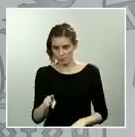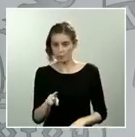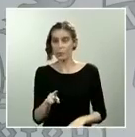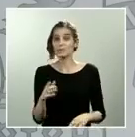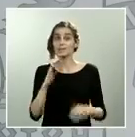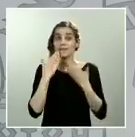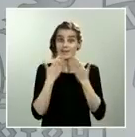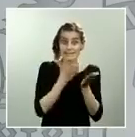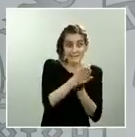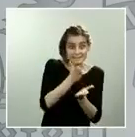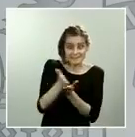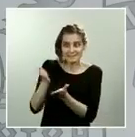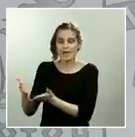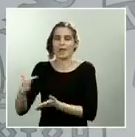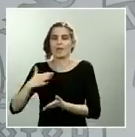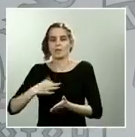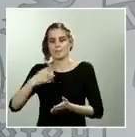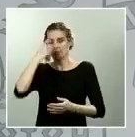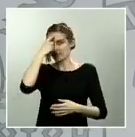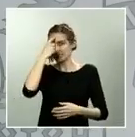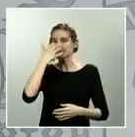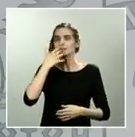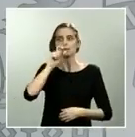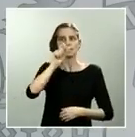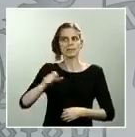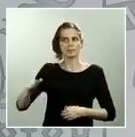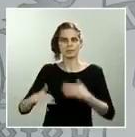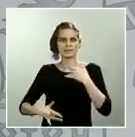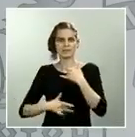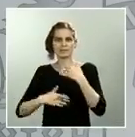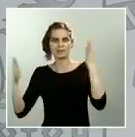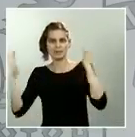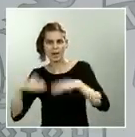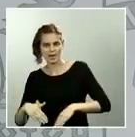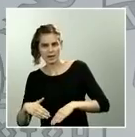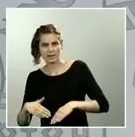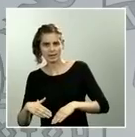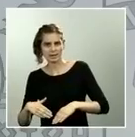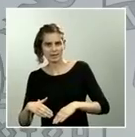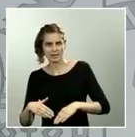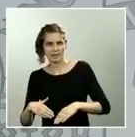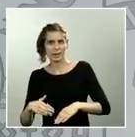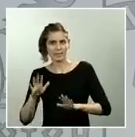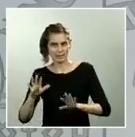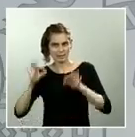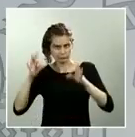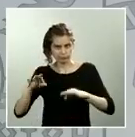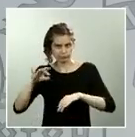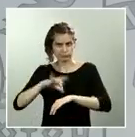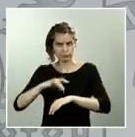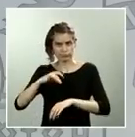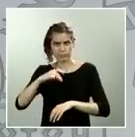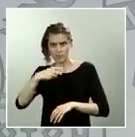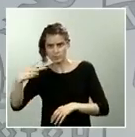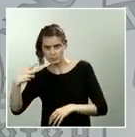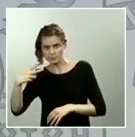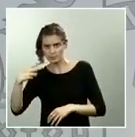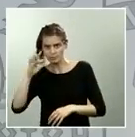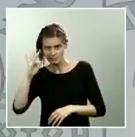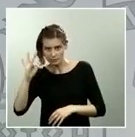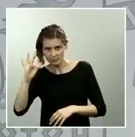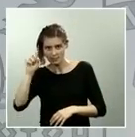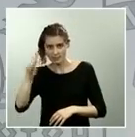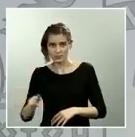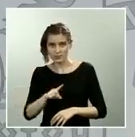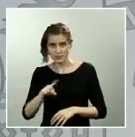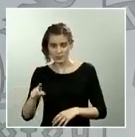que la interpretación de la PCR no es lo mismo que en personas que acuden a nuestro servicio sanitario porque tienen un problema y requieren